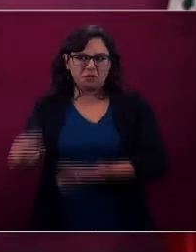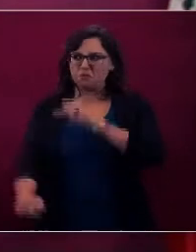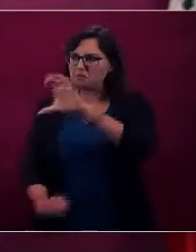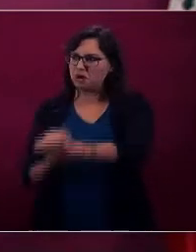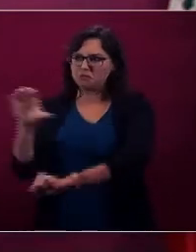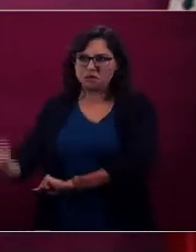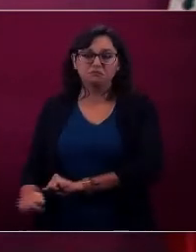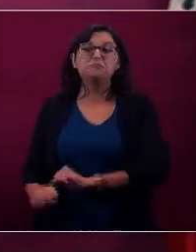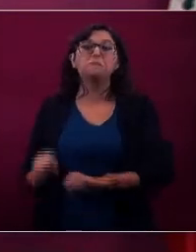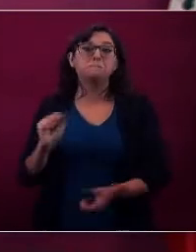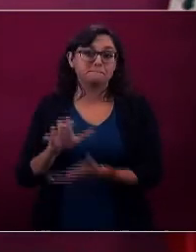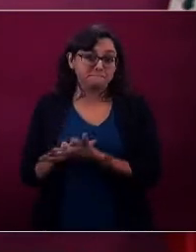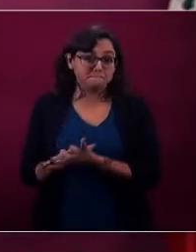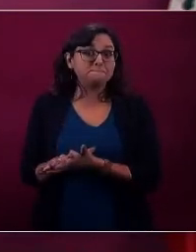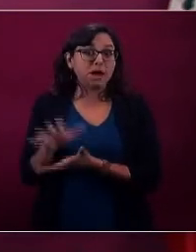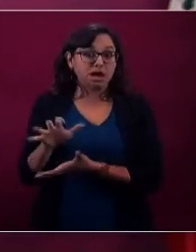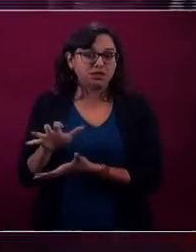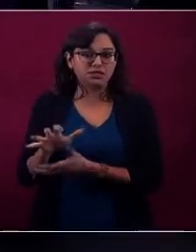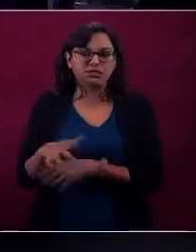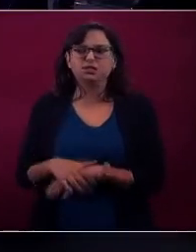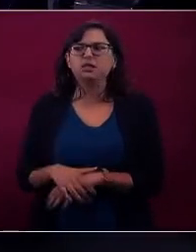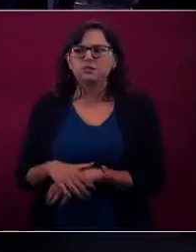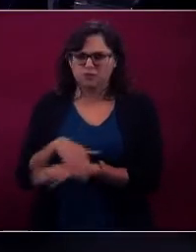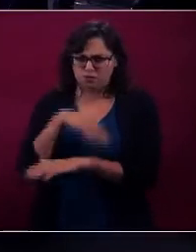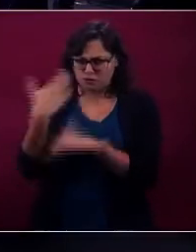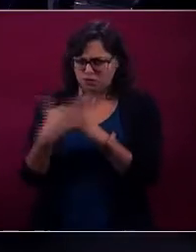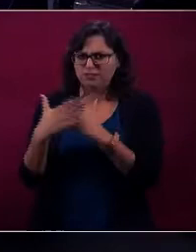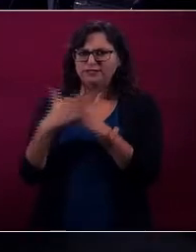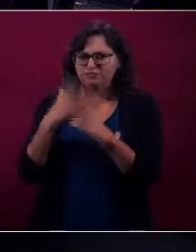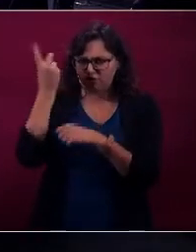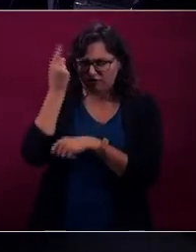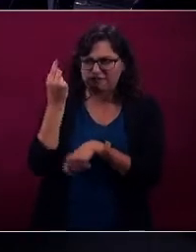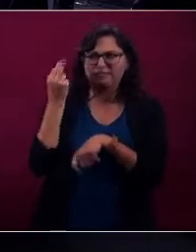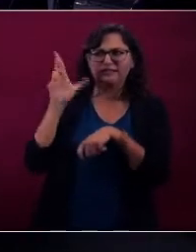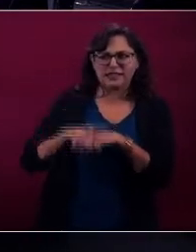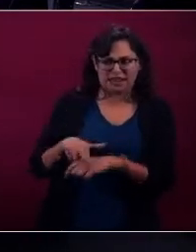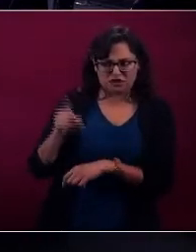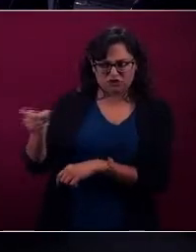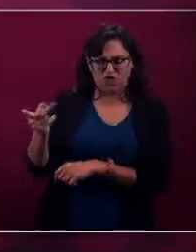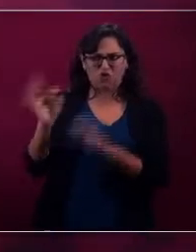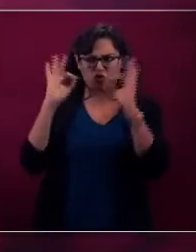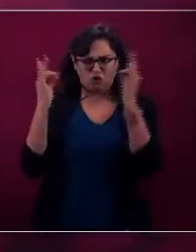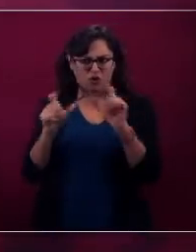al director de ADVAN, que nos presente a